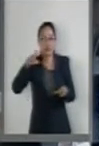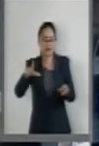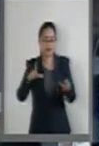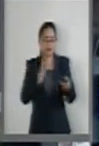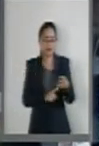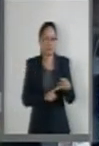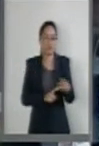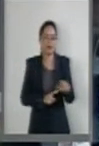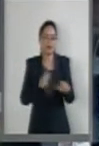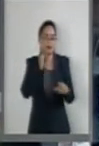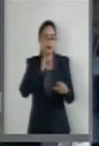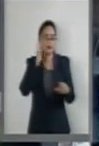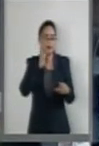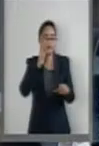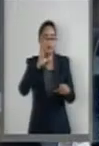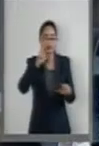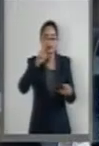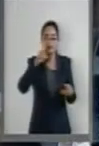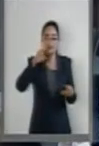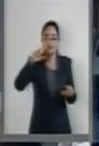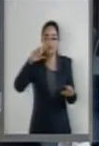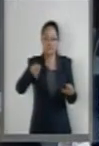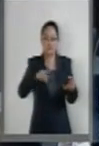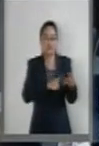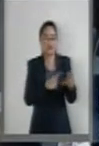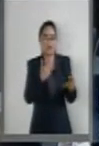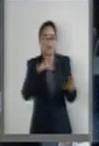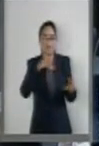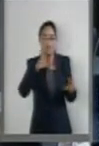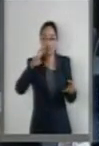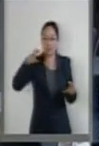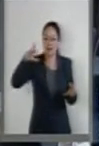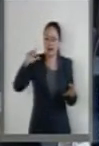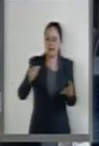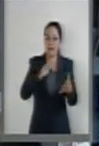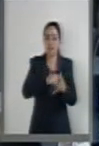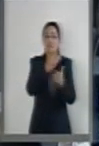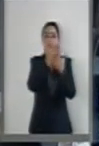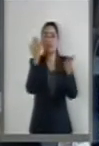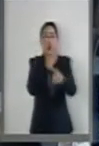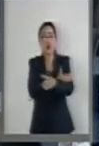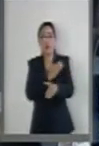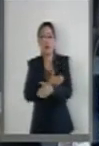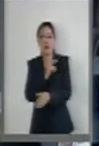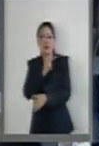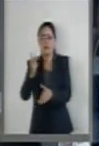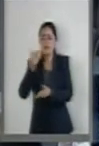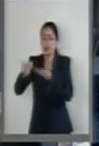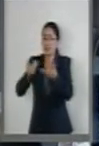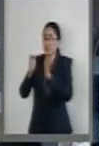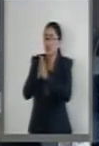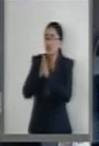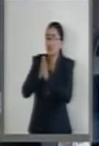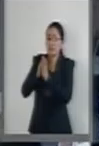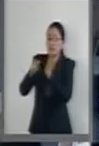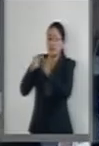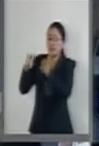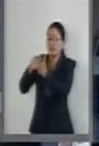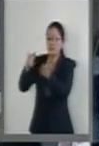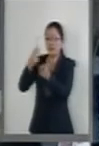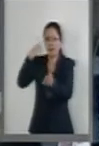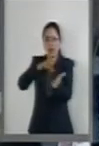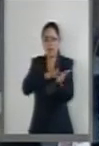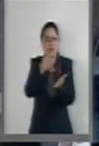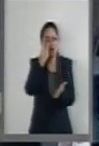me permita sumarme a su iniciativa. Es un honor, igual que todos los senadores que deseen sumarse. Muchísimas gracias. Gracias. Ahí está la